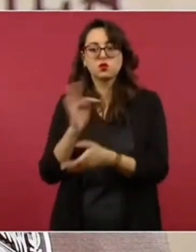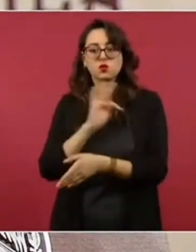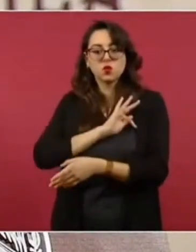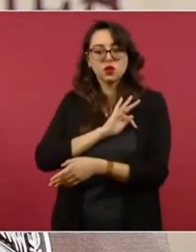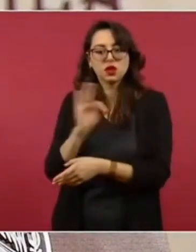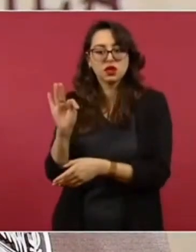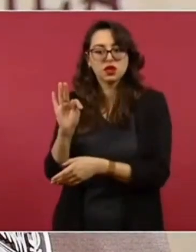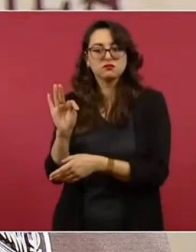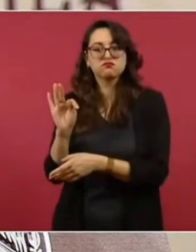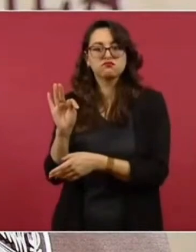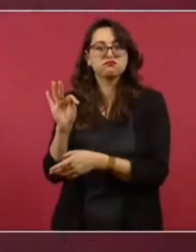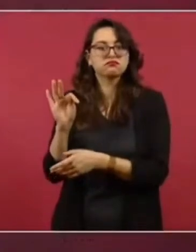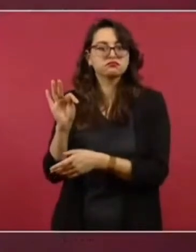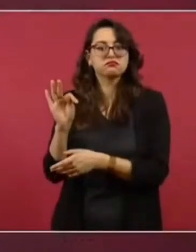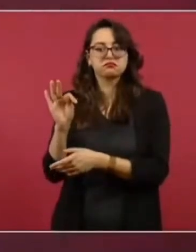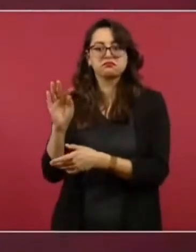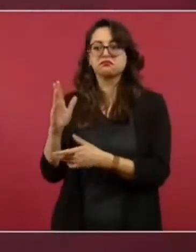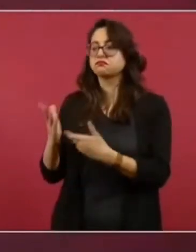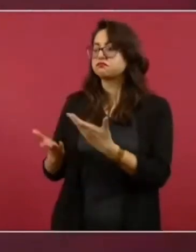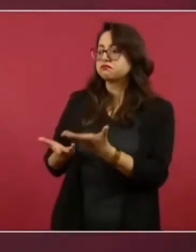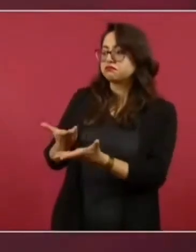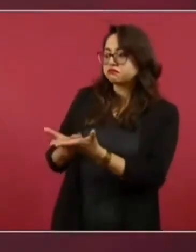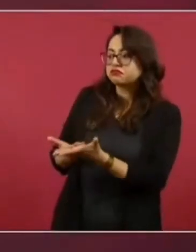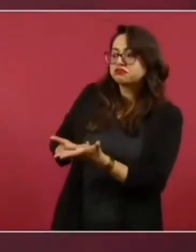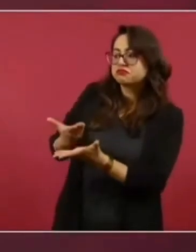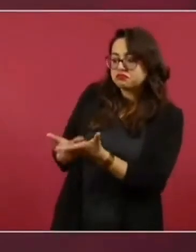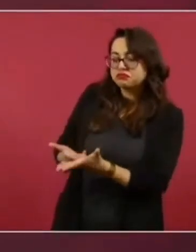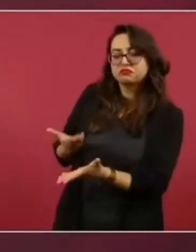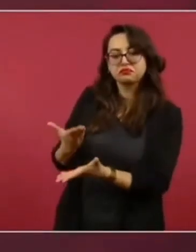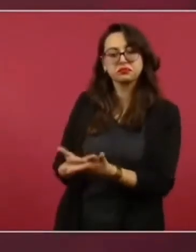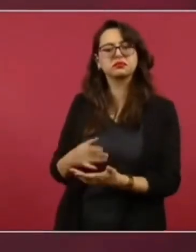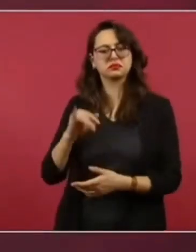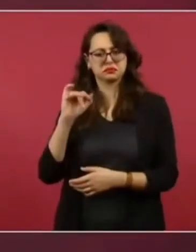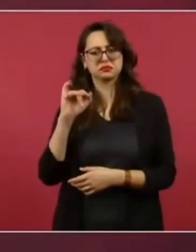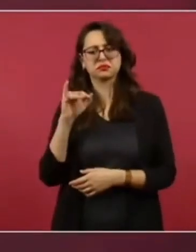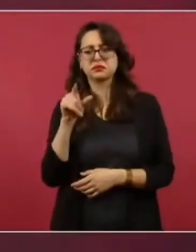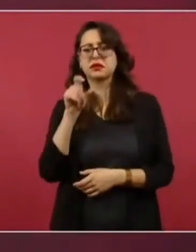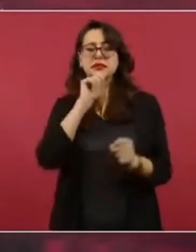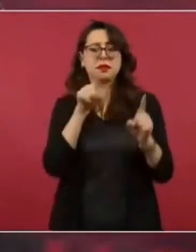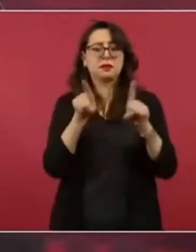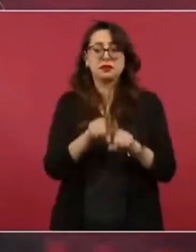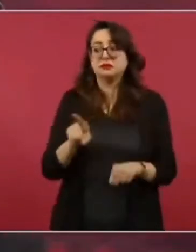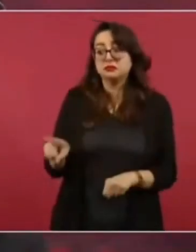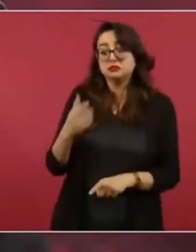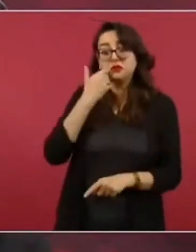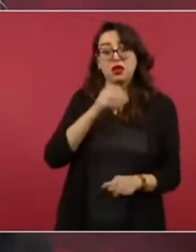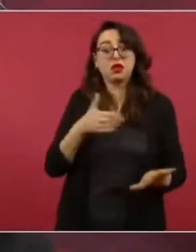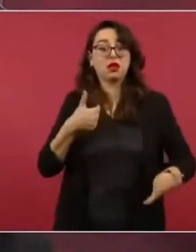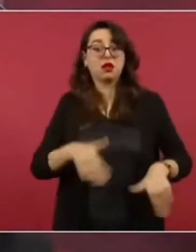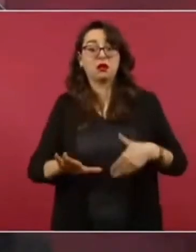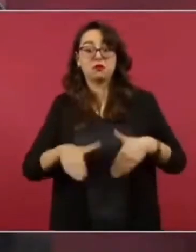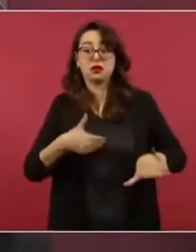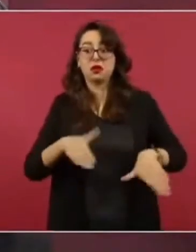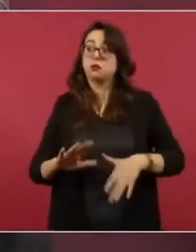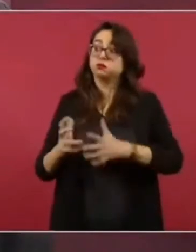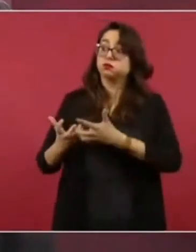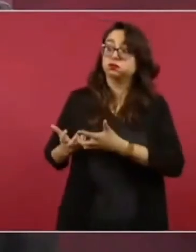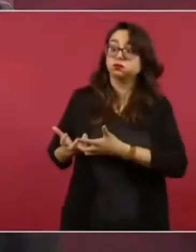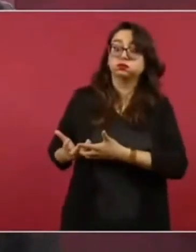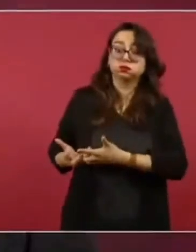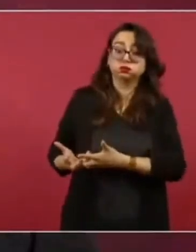han venido presentando. Se les garantiza su libre tránsito por el país, incluso,